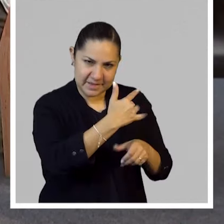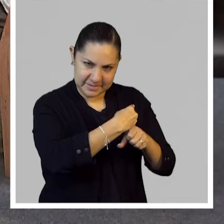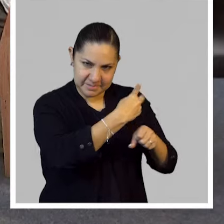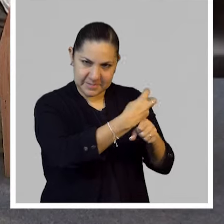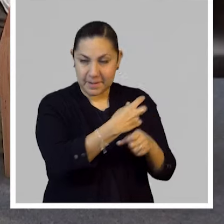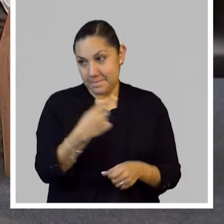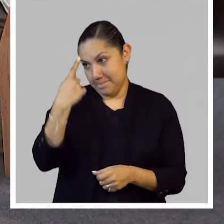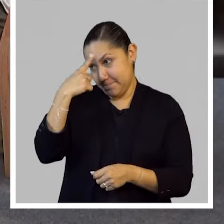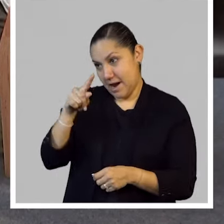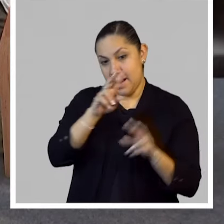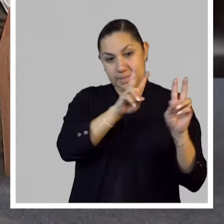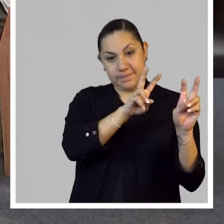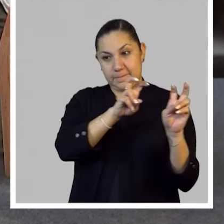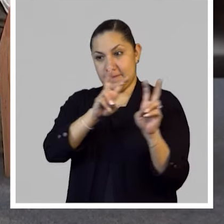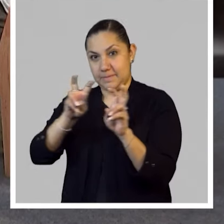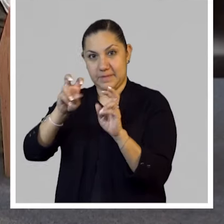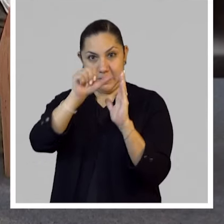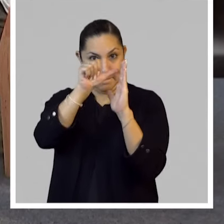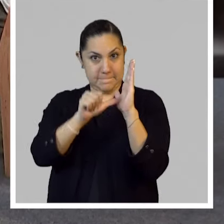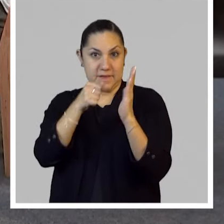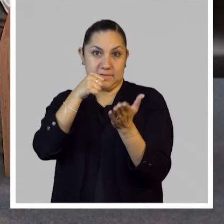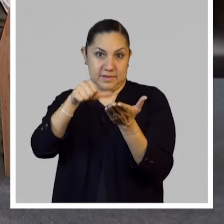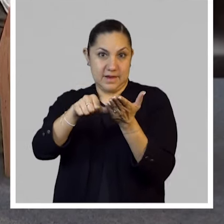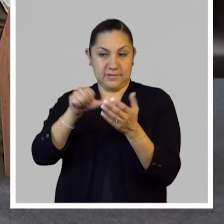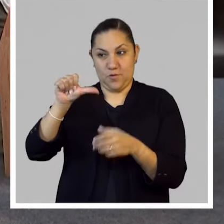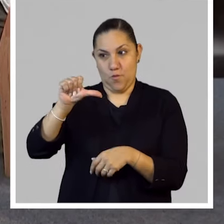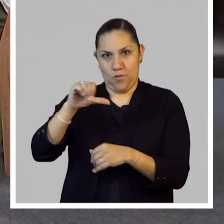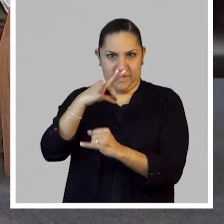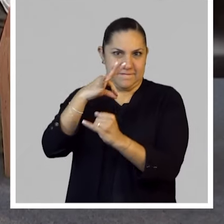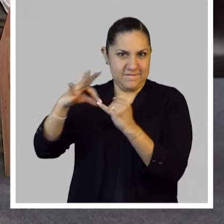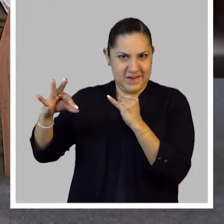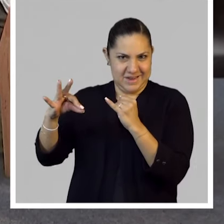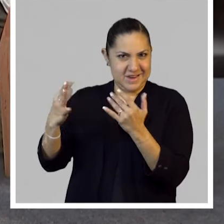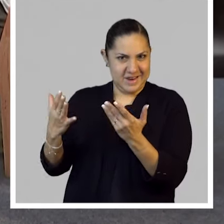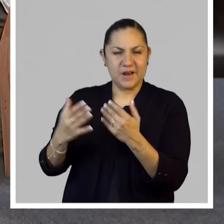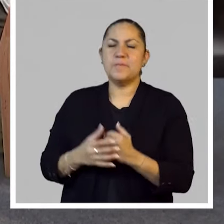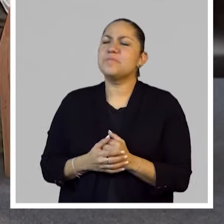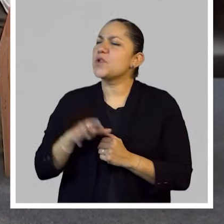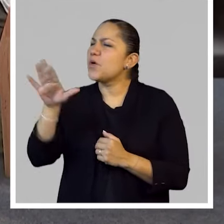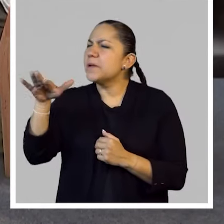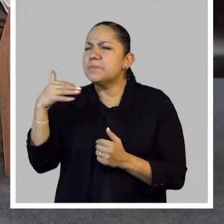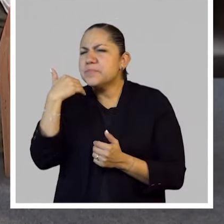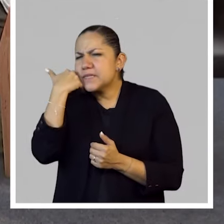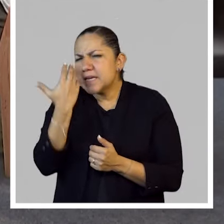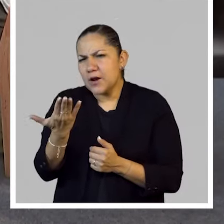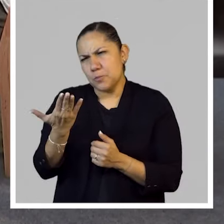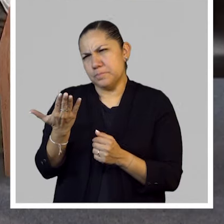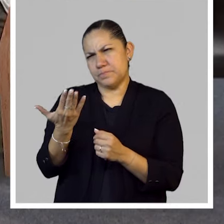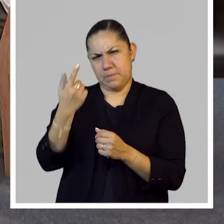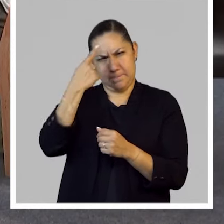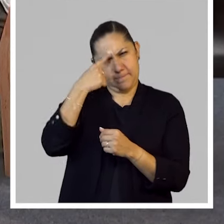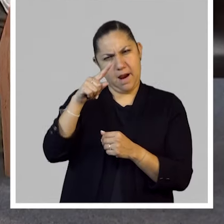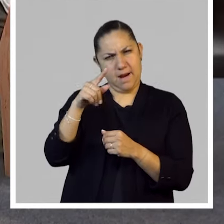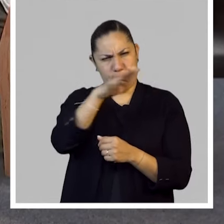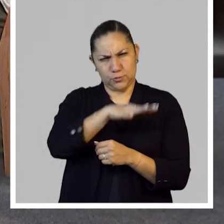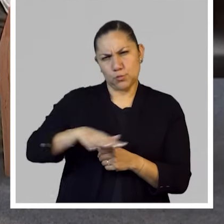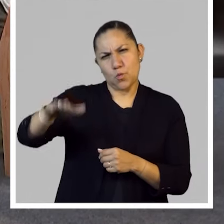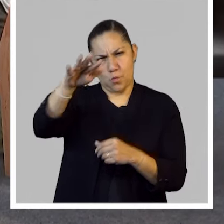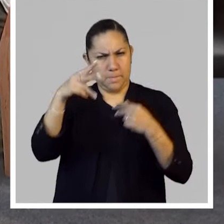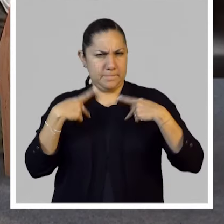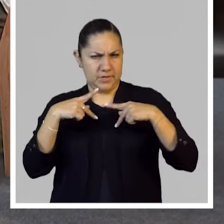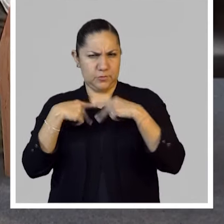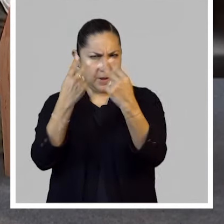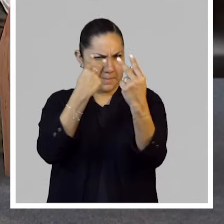tema del mes de las cartas. Y bueno, quizá a lo mejor habría que comenzar para todo el mundo que esté en casa,